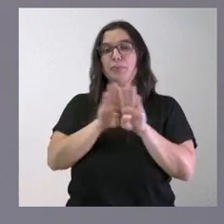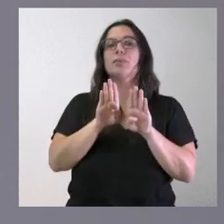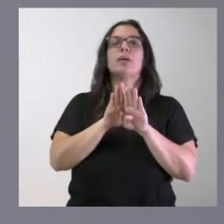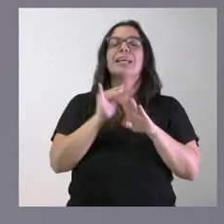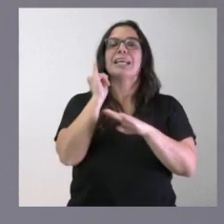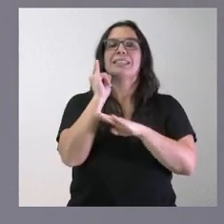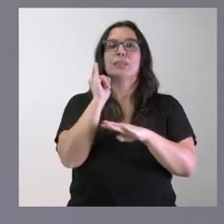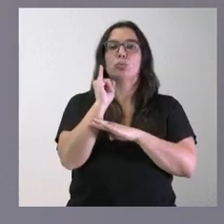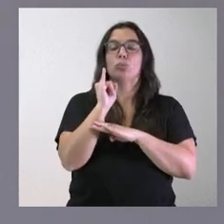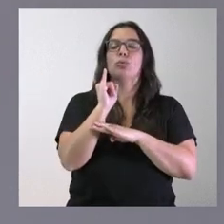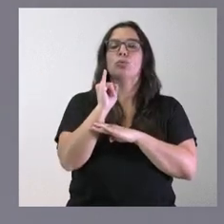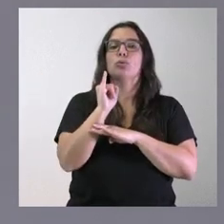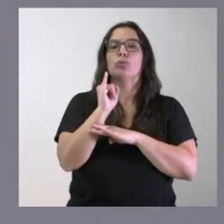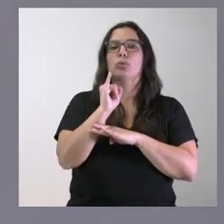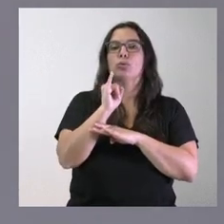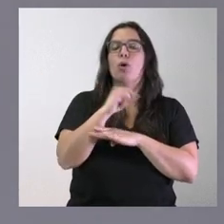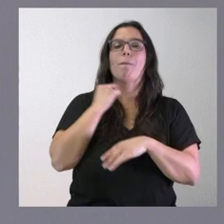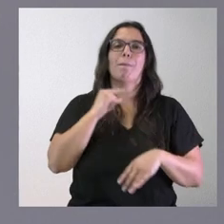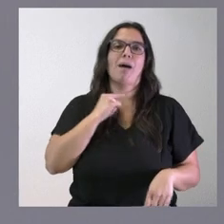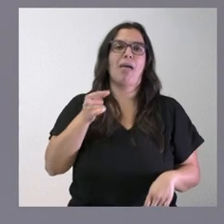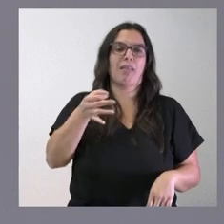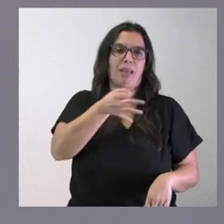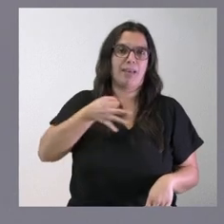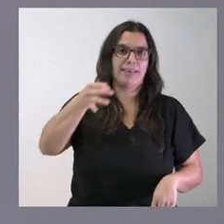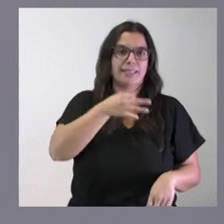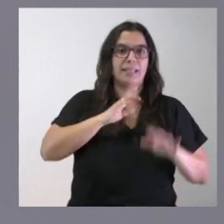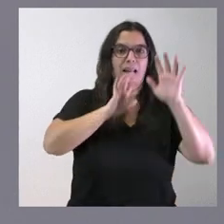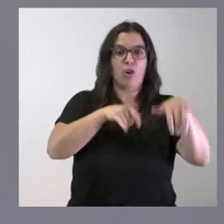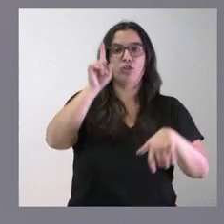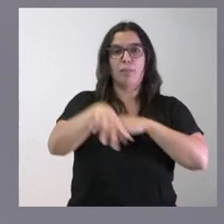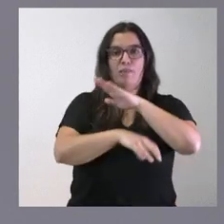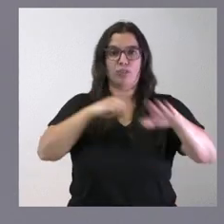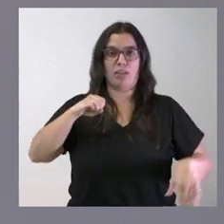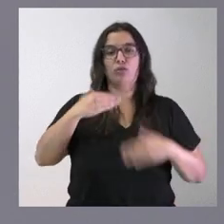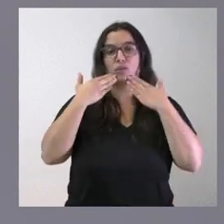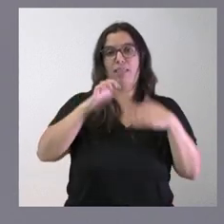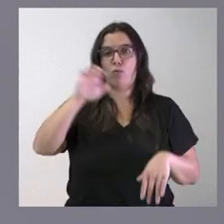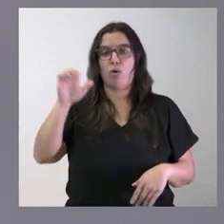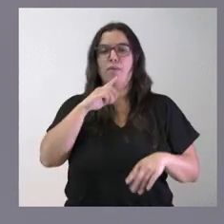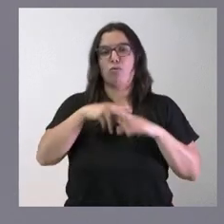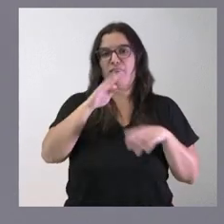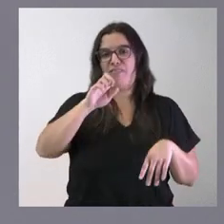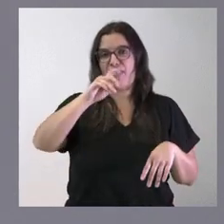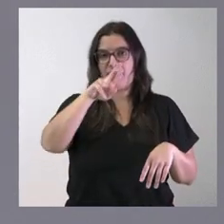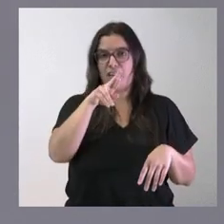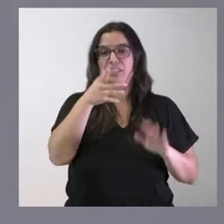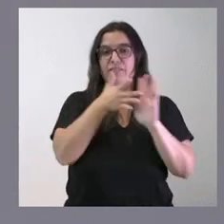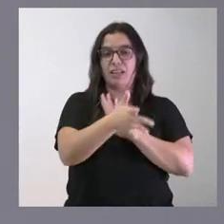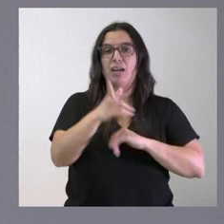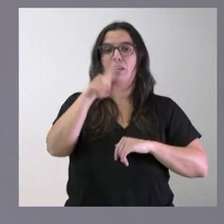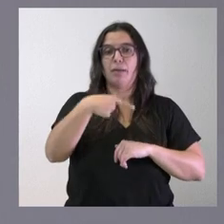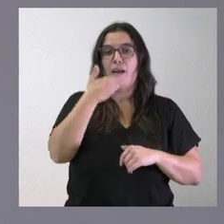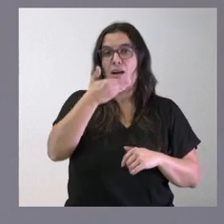de León, también financiado con fondos FEDER, también en este caso fondos europeos. El objetivo es reducir el consumo energético